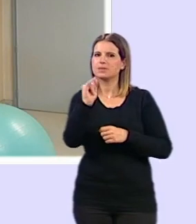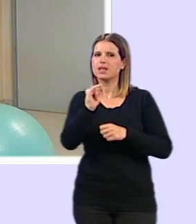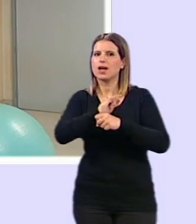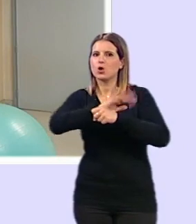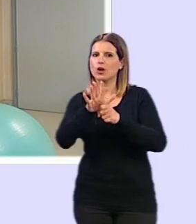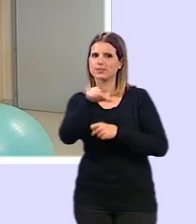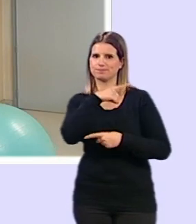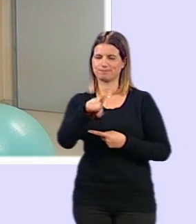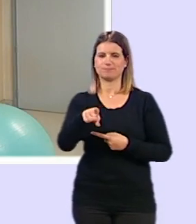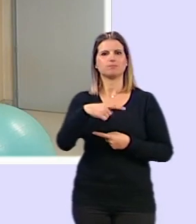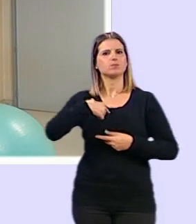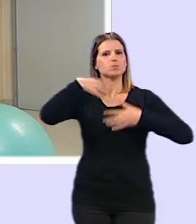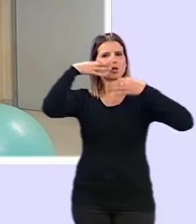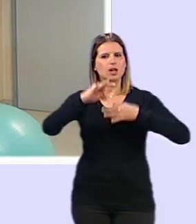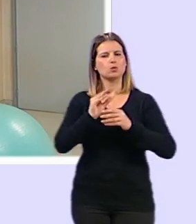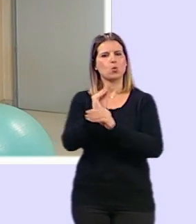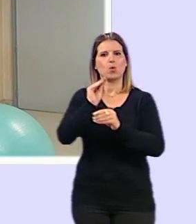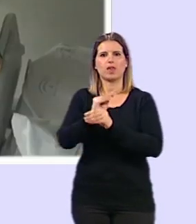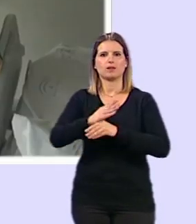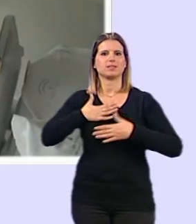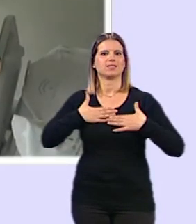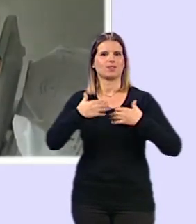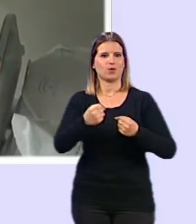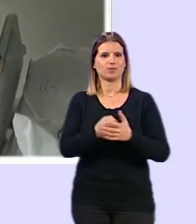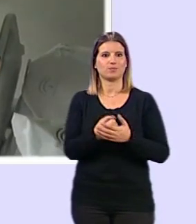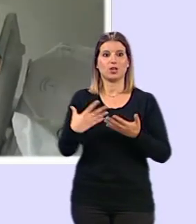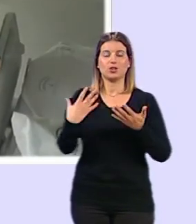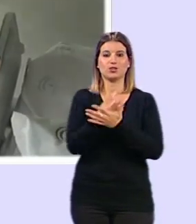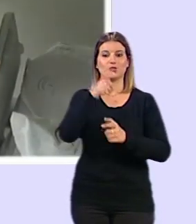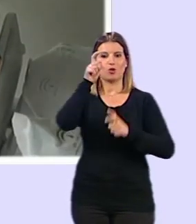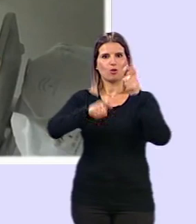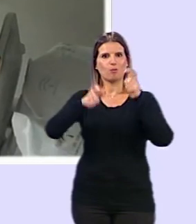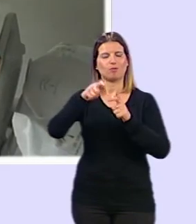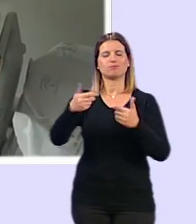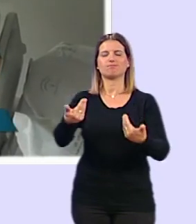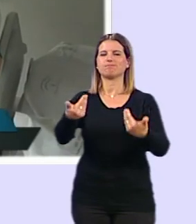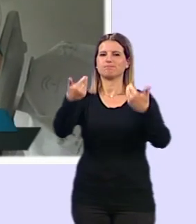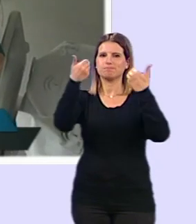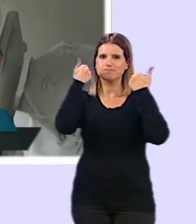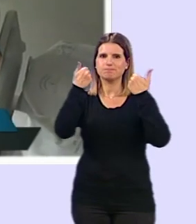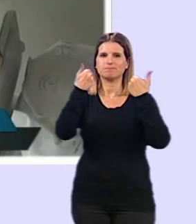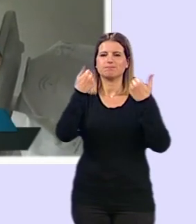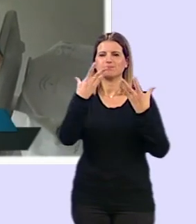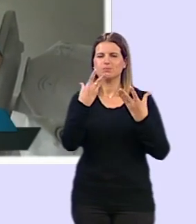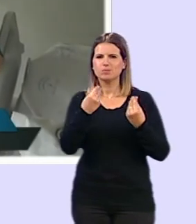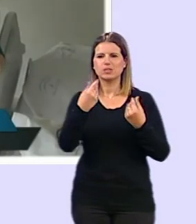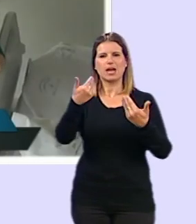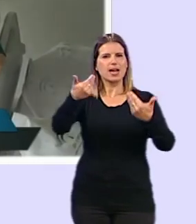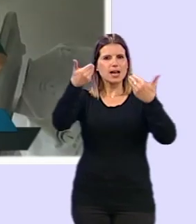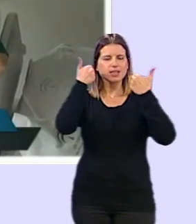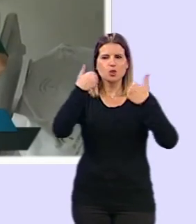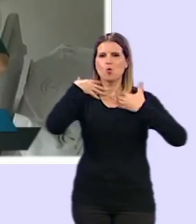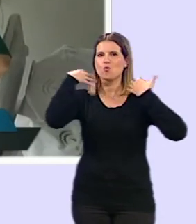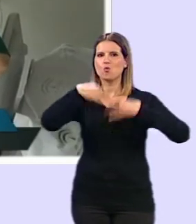garantizaros en todo momento vuestra seguridad y todo el personal se ha volcado con mucho sosiego ha sido muy